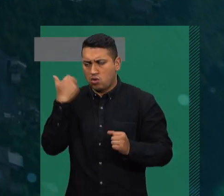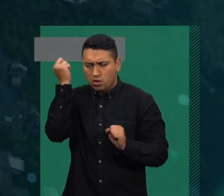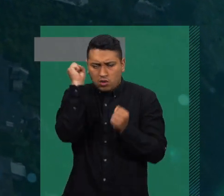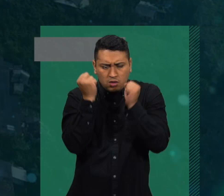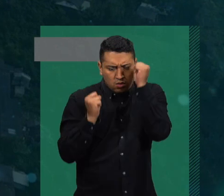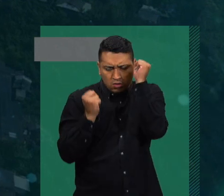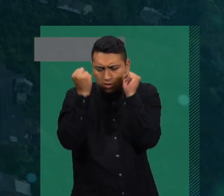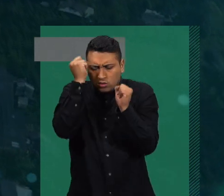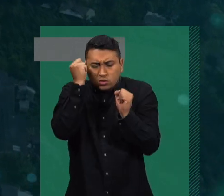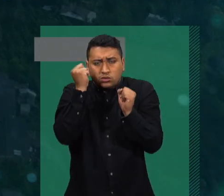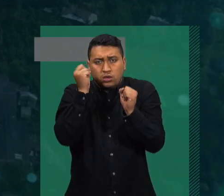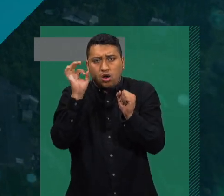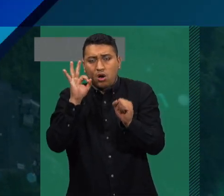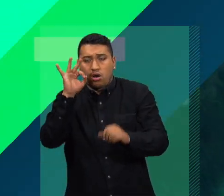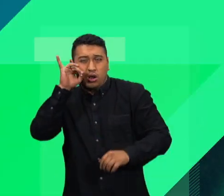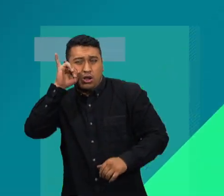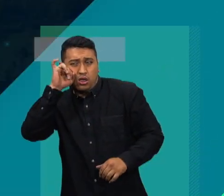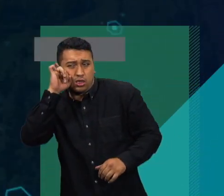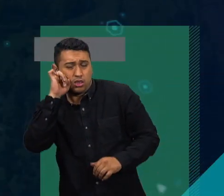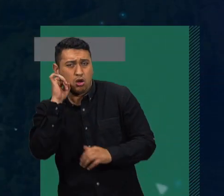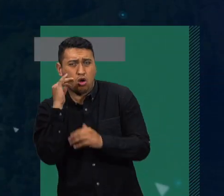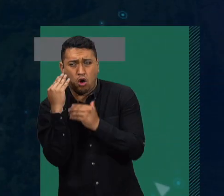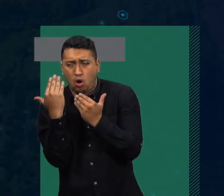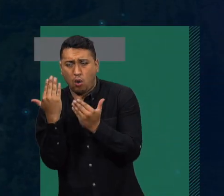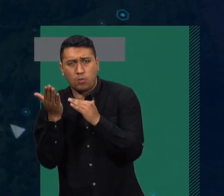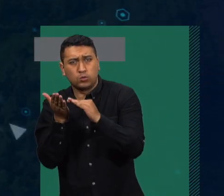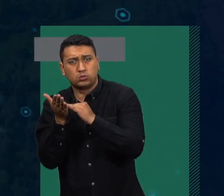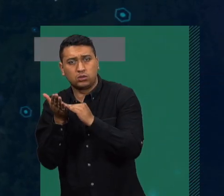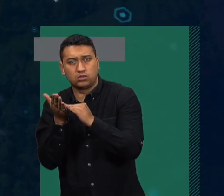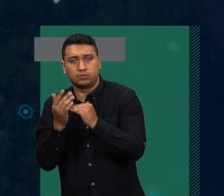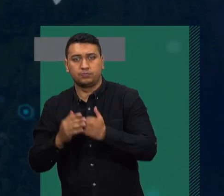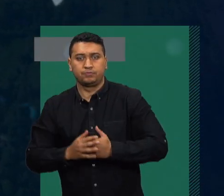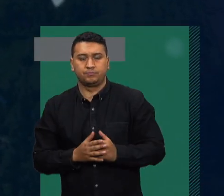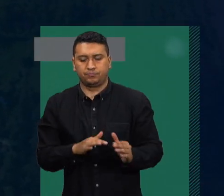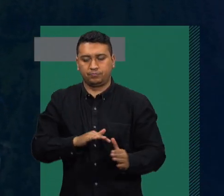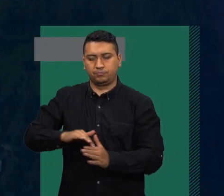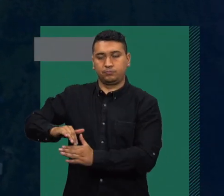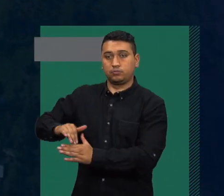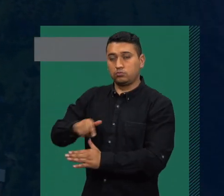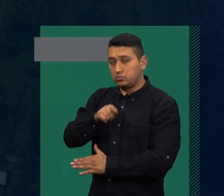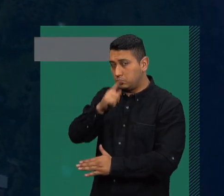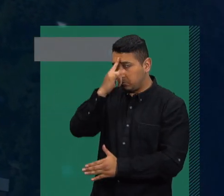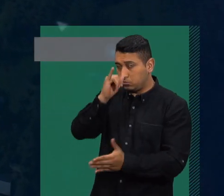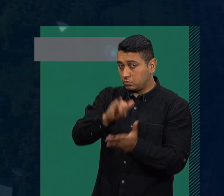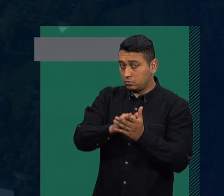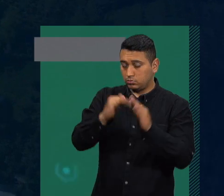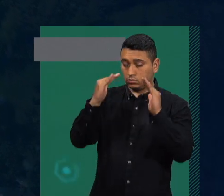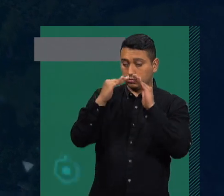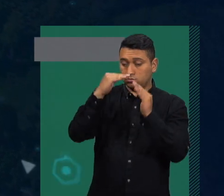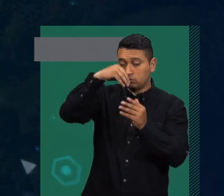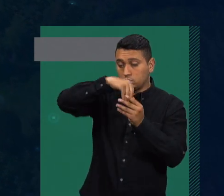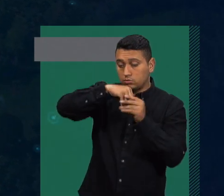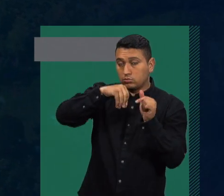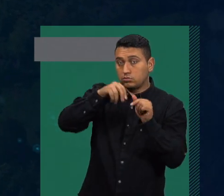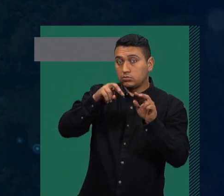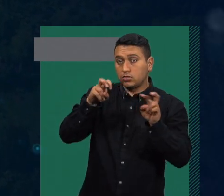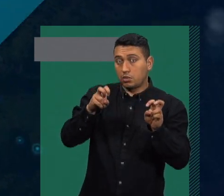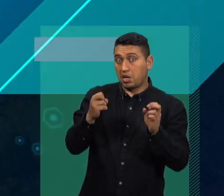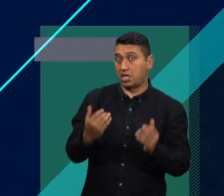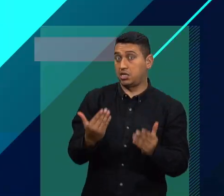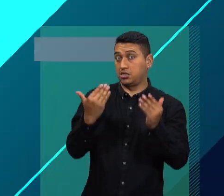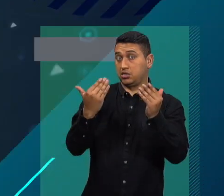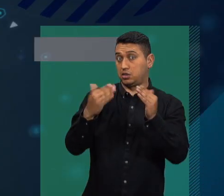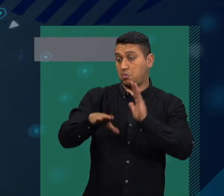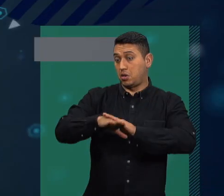es que la depresión funciona así. ¿Usted cree que al menos esto del confinamiento haya servido para hablar de salud mental en